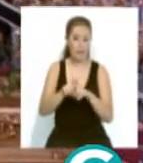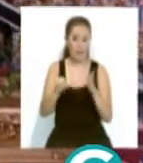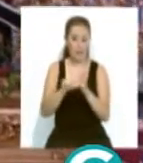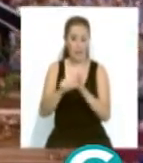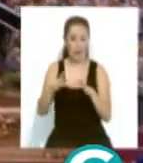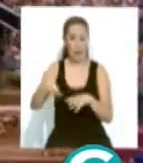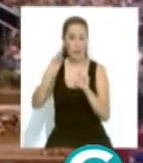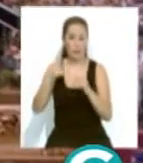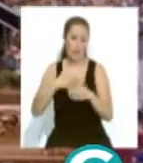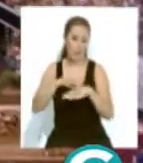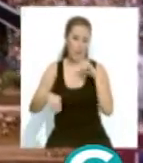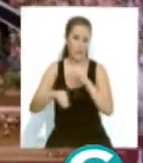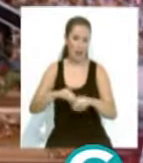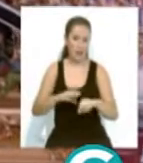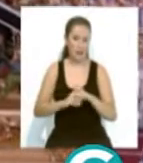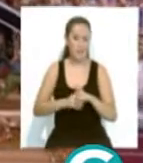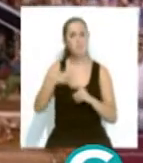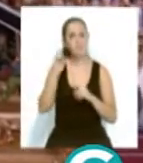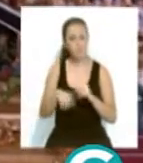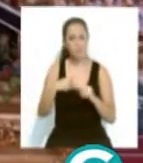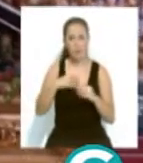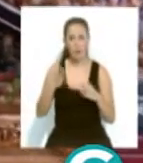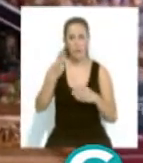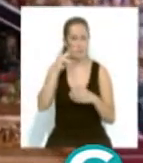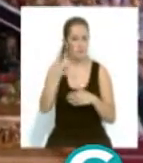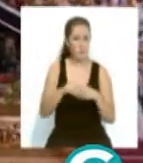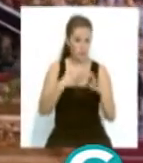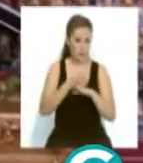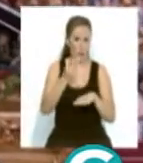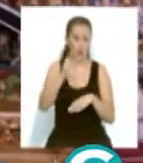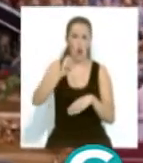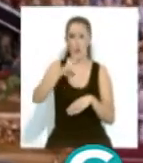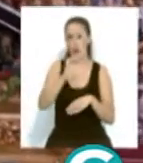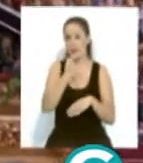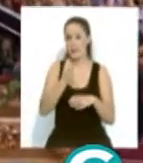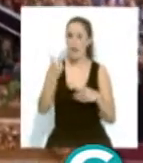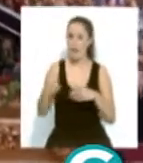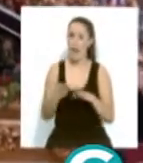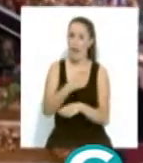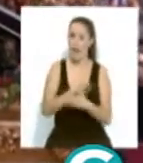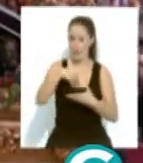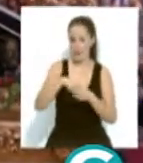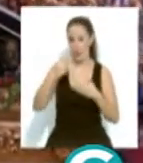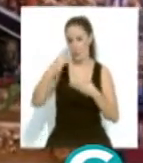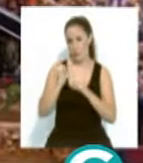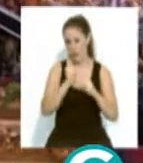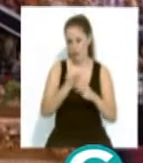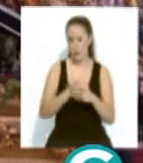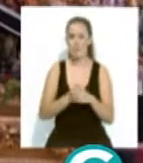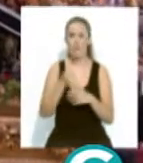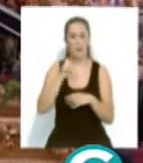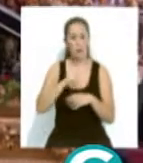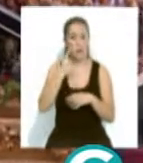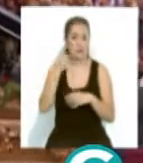convento de las descalzas. también en el cortejo estará presente Dolores de Servita que también formaba parte de la procesión. Además en el